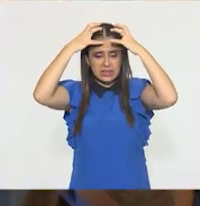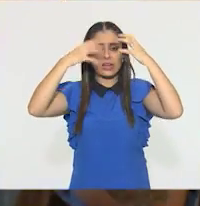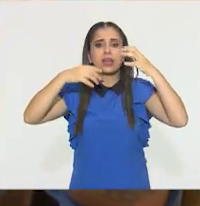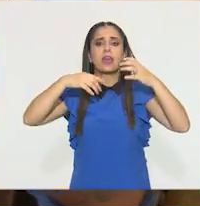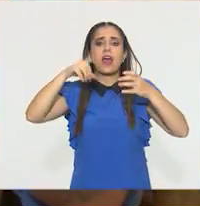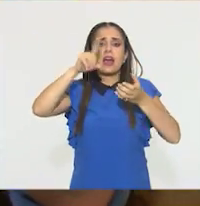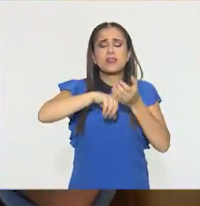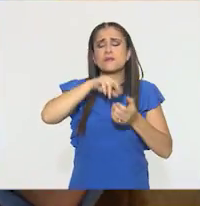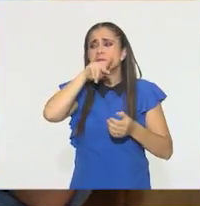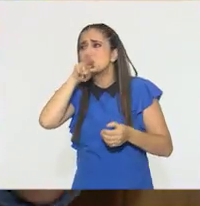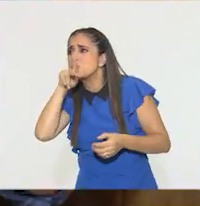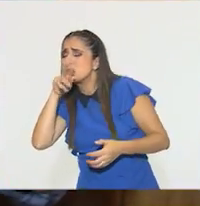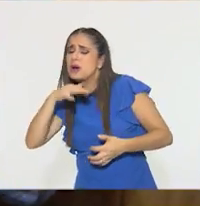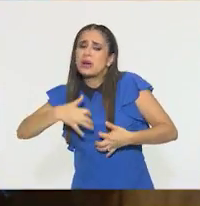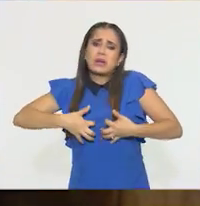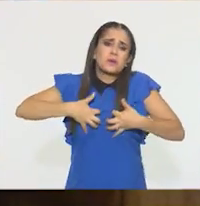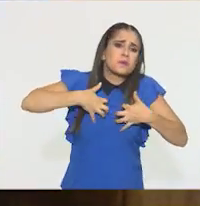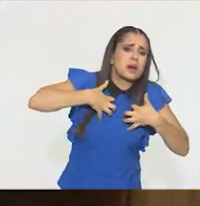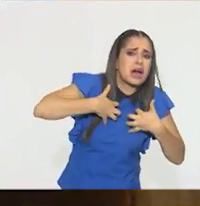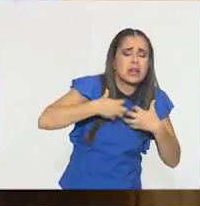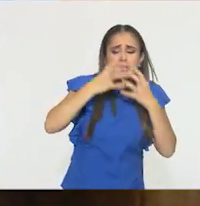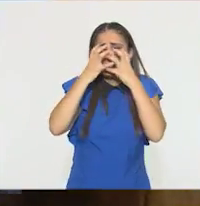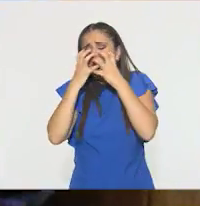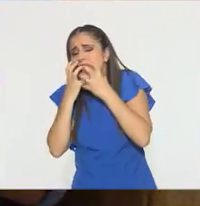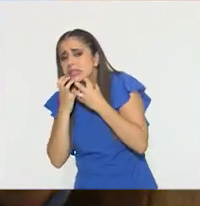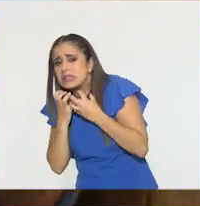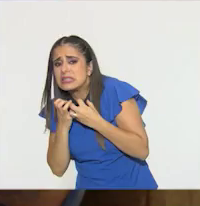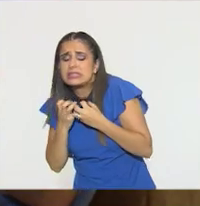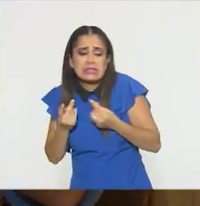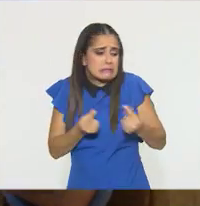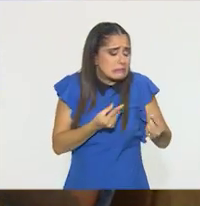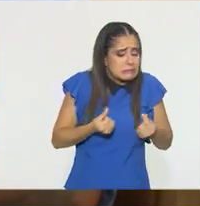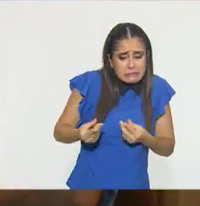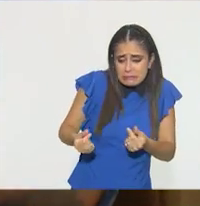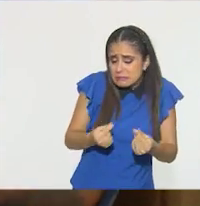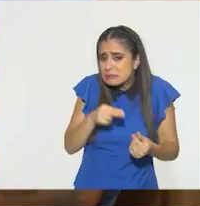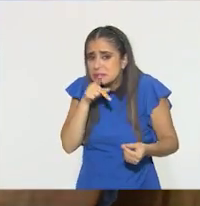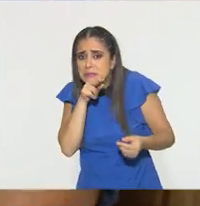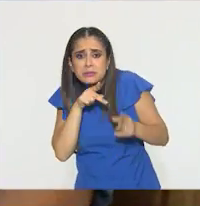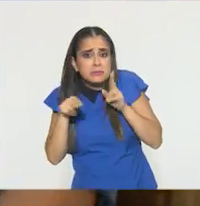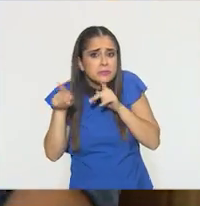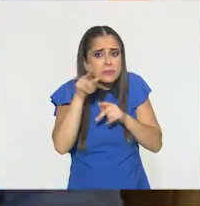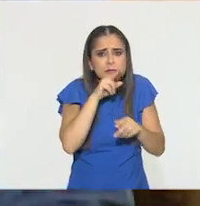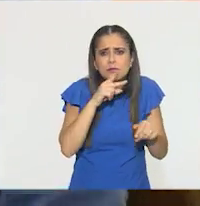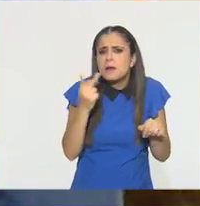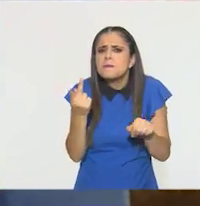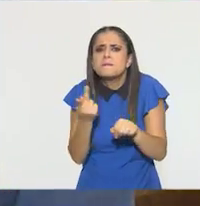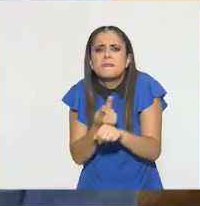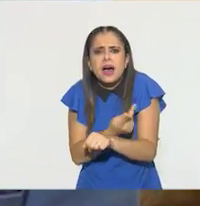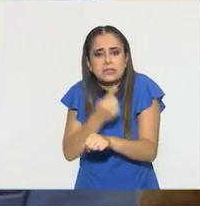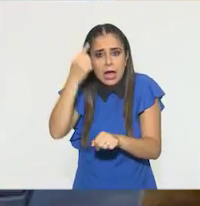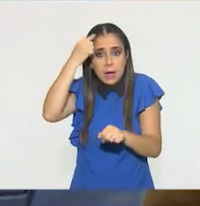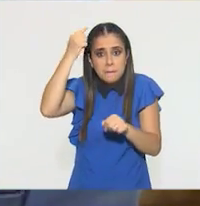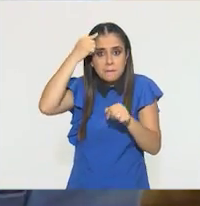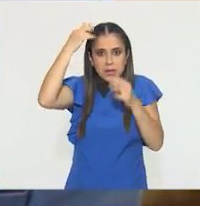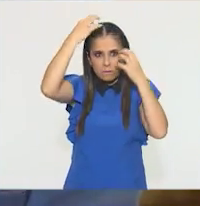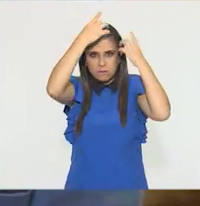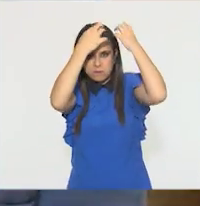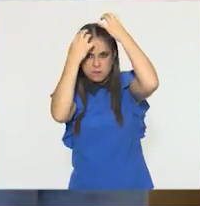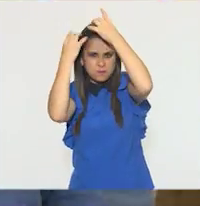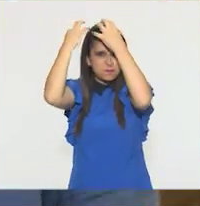preocupados, tristes o incluso agitados por alguna actividad, nuestra mente tiende a verse así.